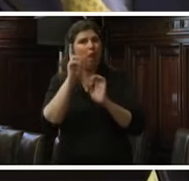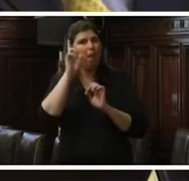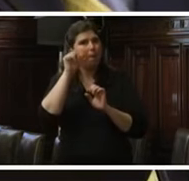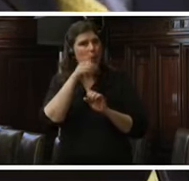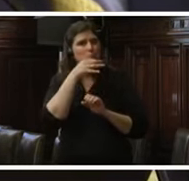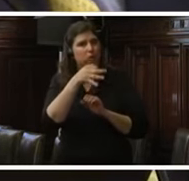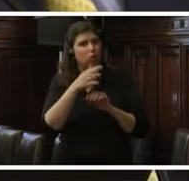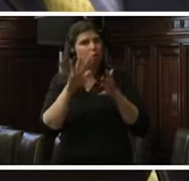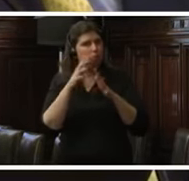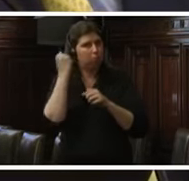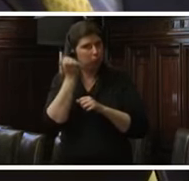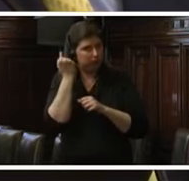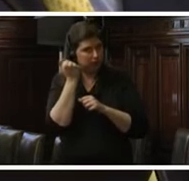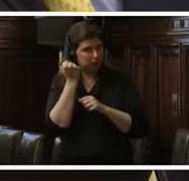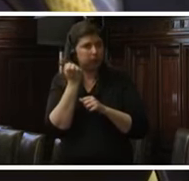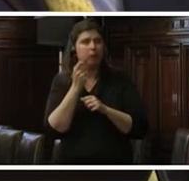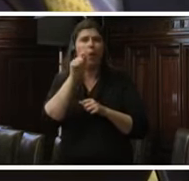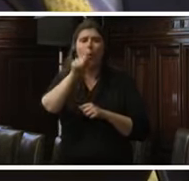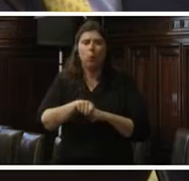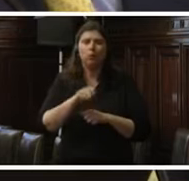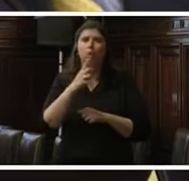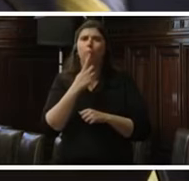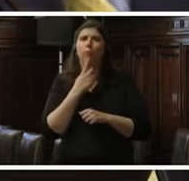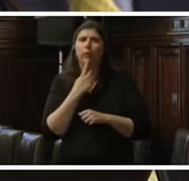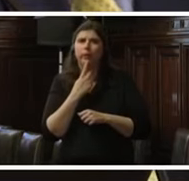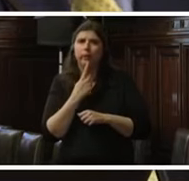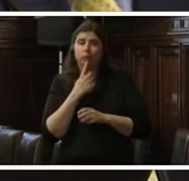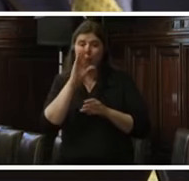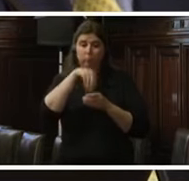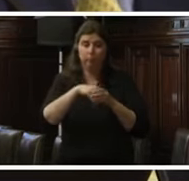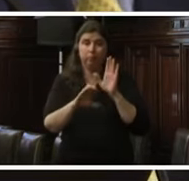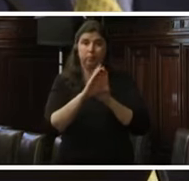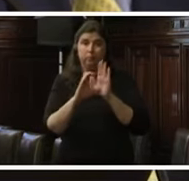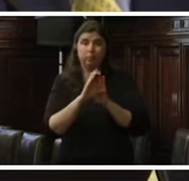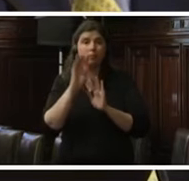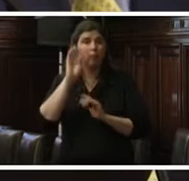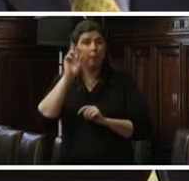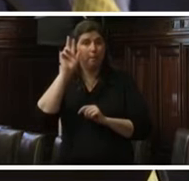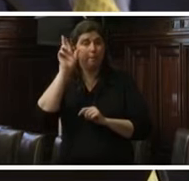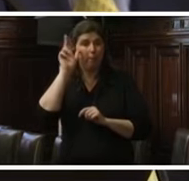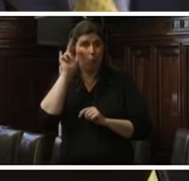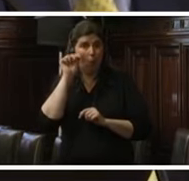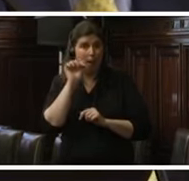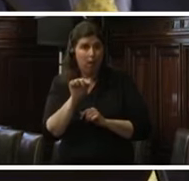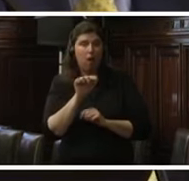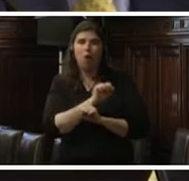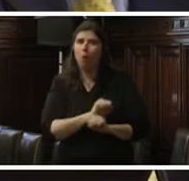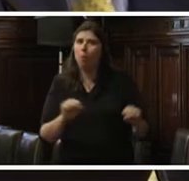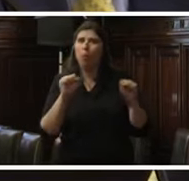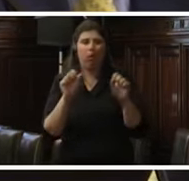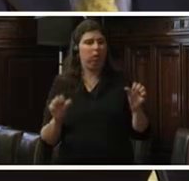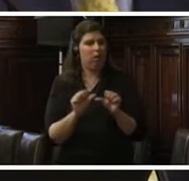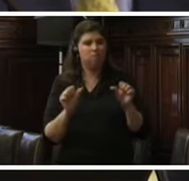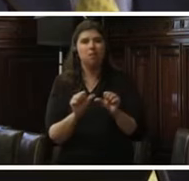La Comisión dijo que el juicio político contemplado en la Constitución peruana no puede emplearse para controlar el